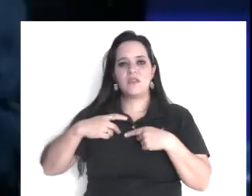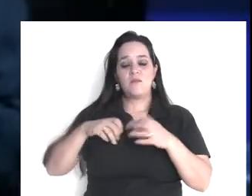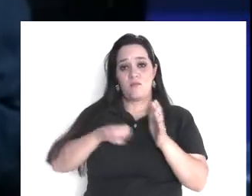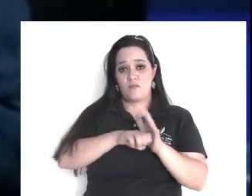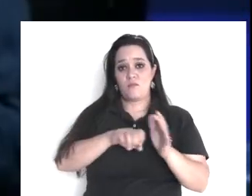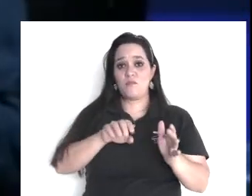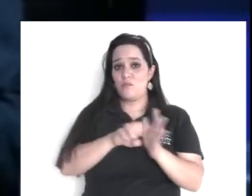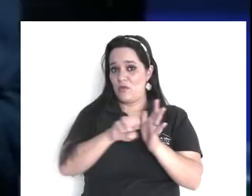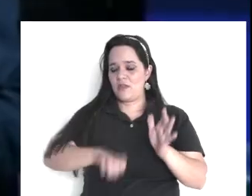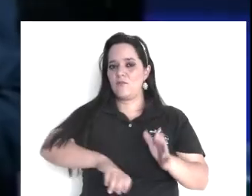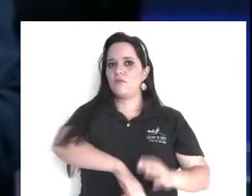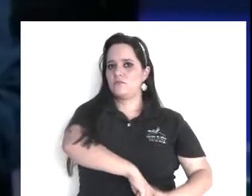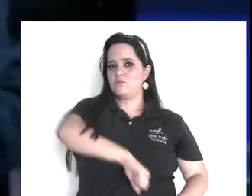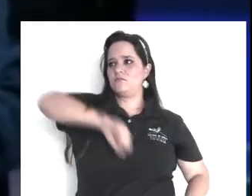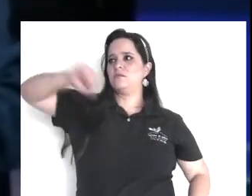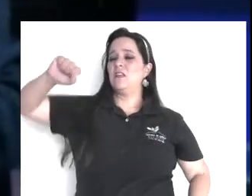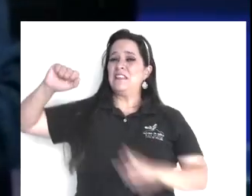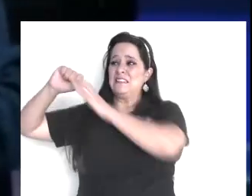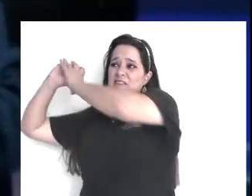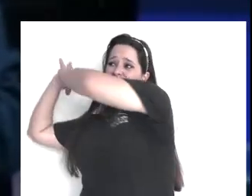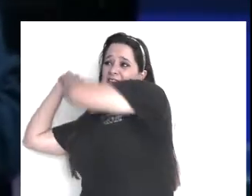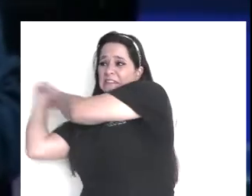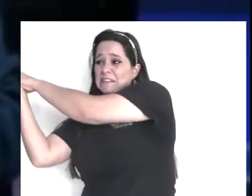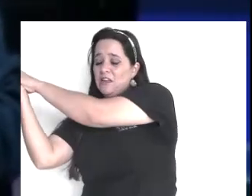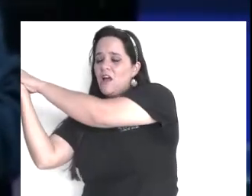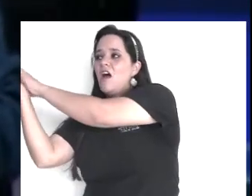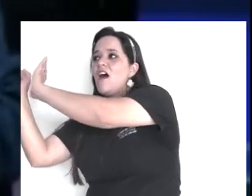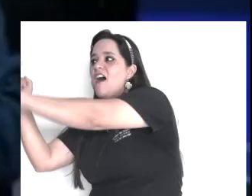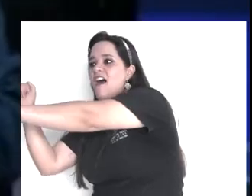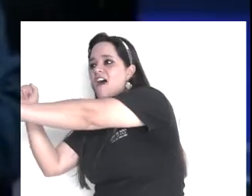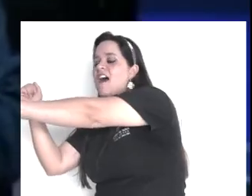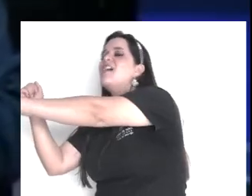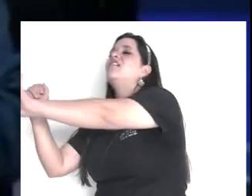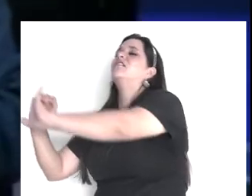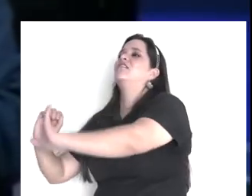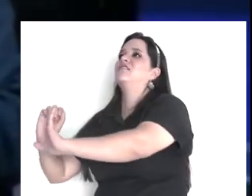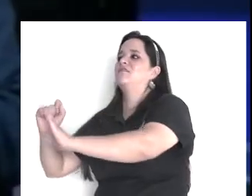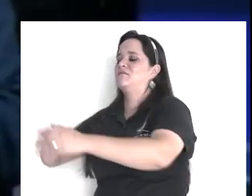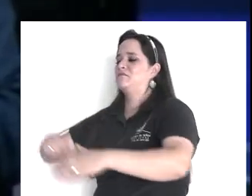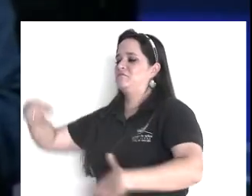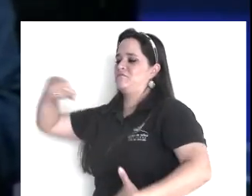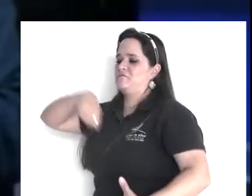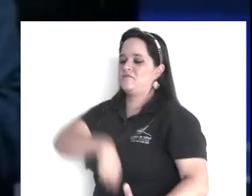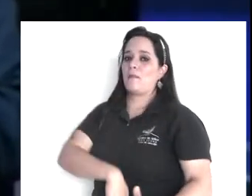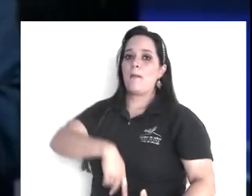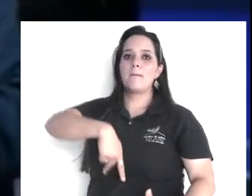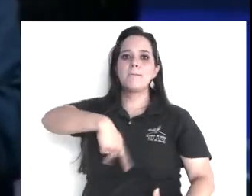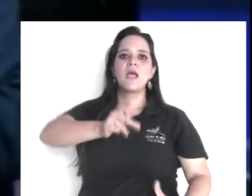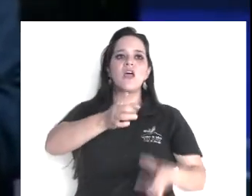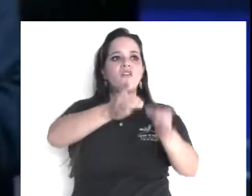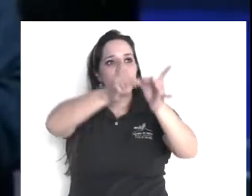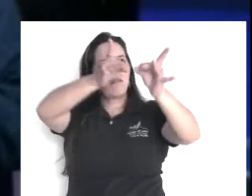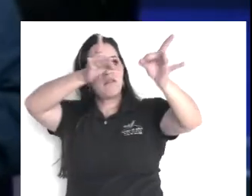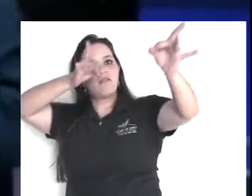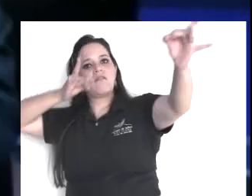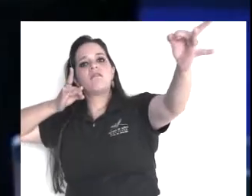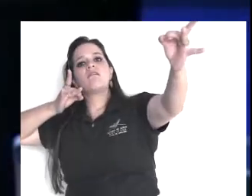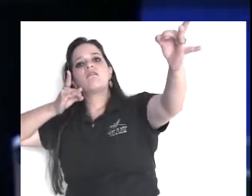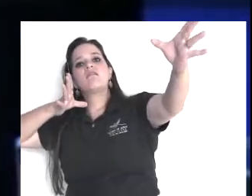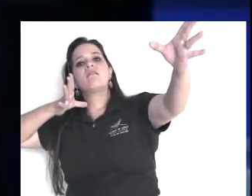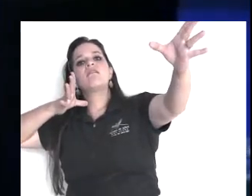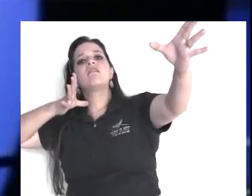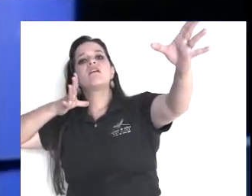¿Cómo? Y esa donde pegue, le da a alguien, lo traspasa, y lo